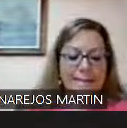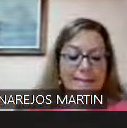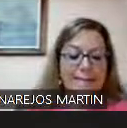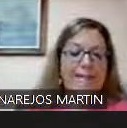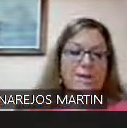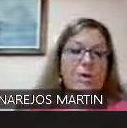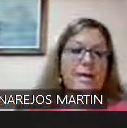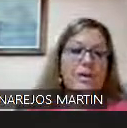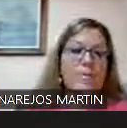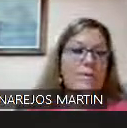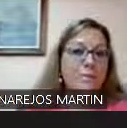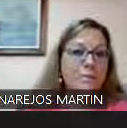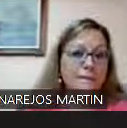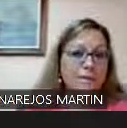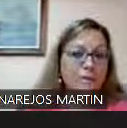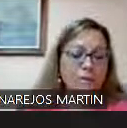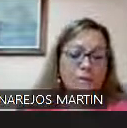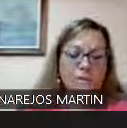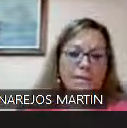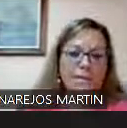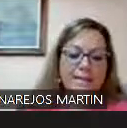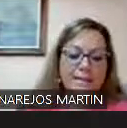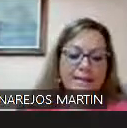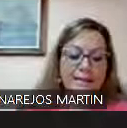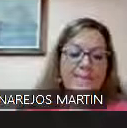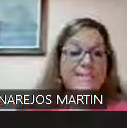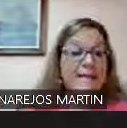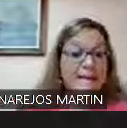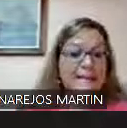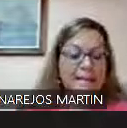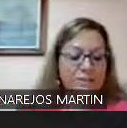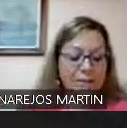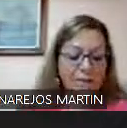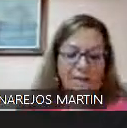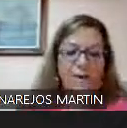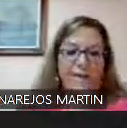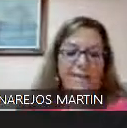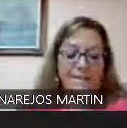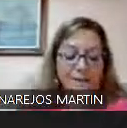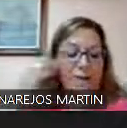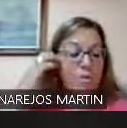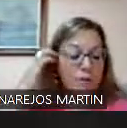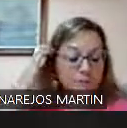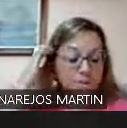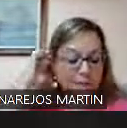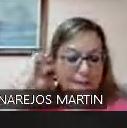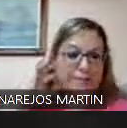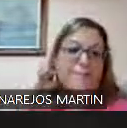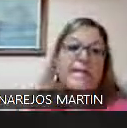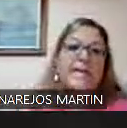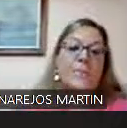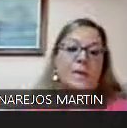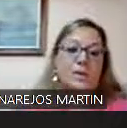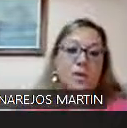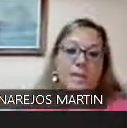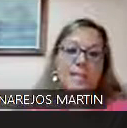isla recibió el nombre de un santo como consecuencia de ese carácter católico de la monarquía hispana como defensora de la fe.